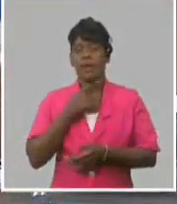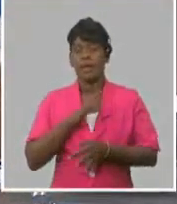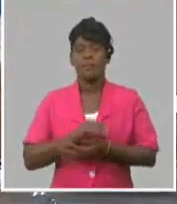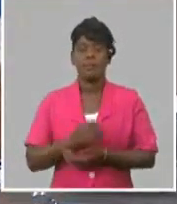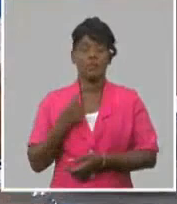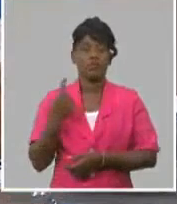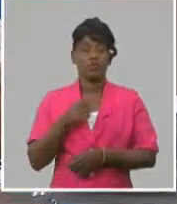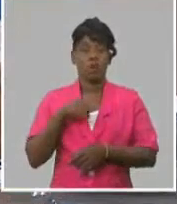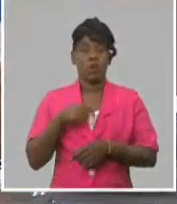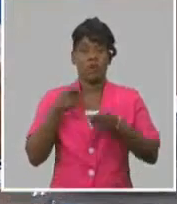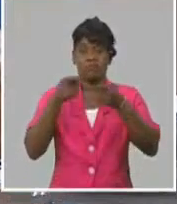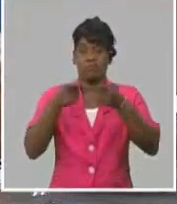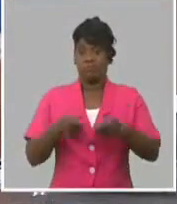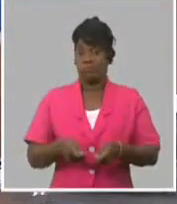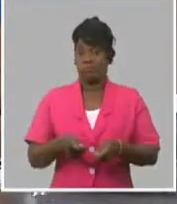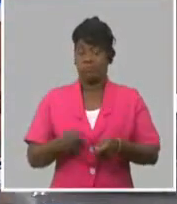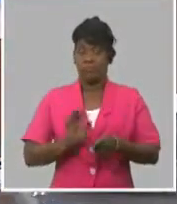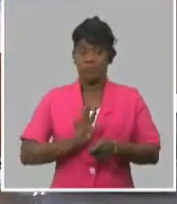tome la decisión,